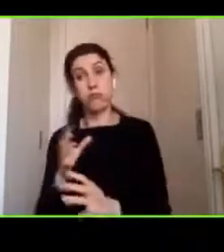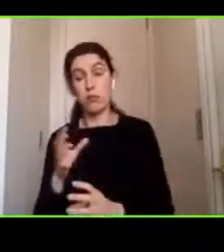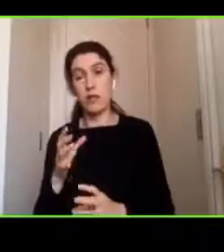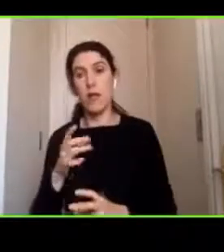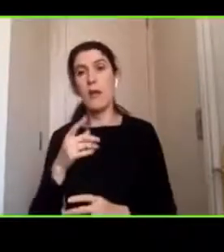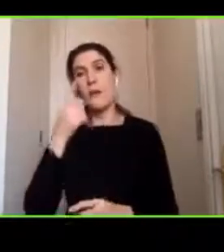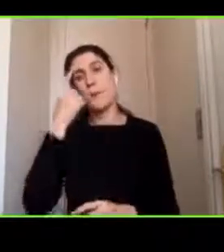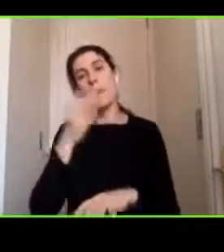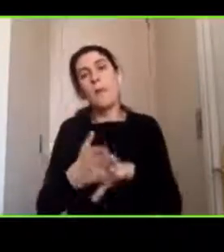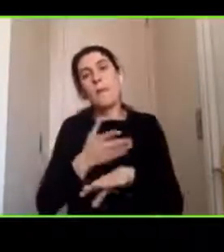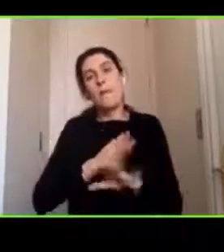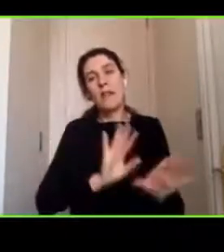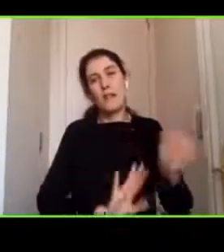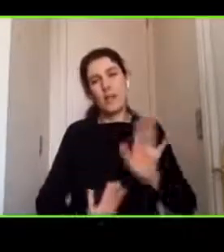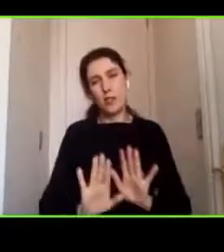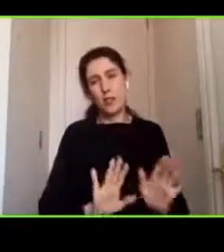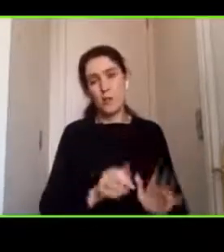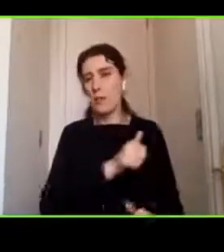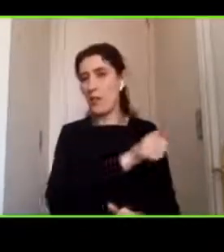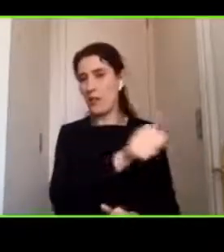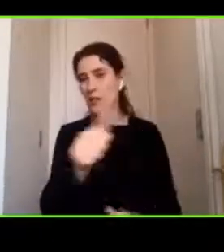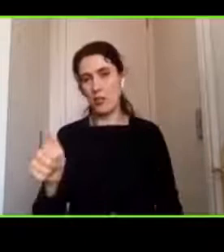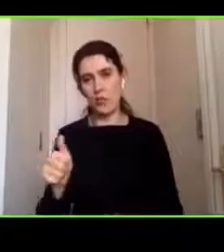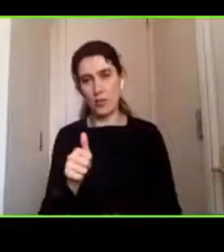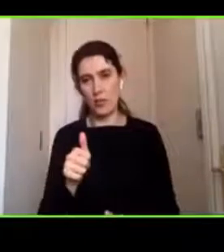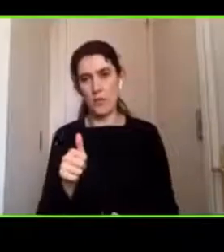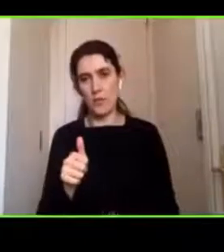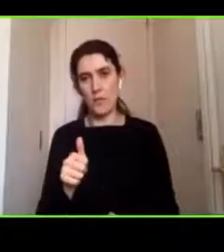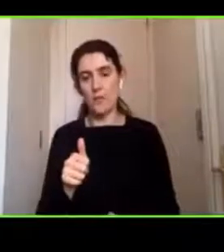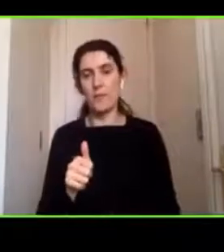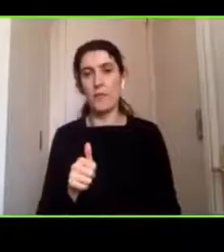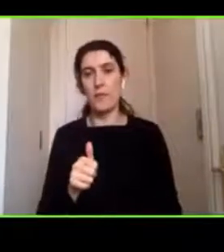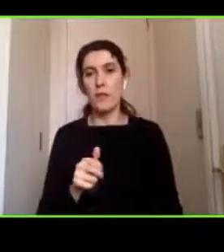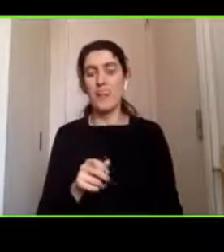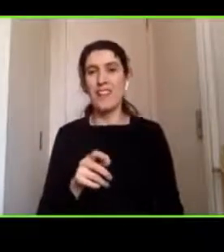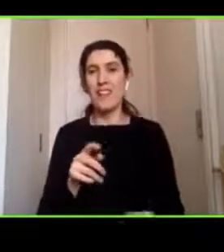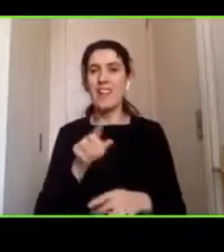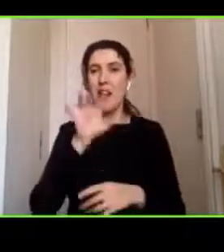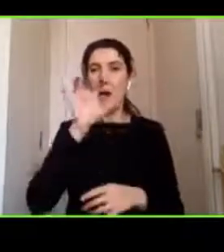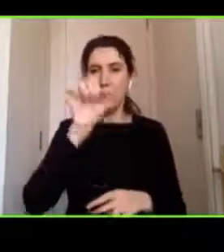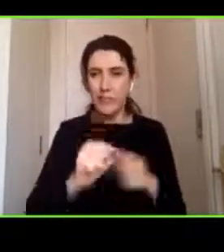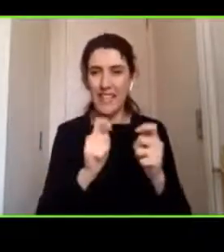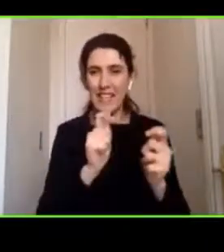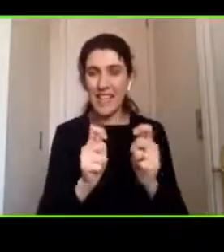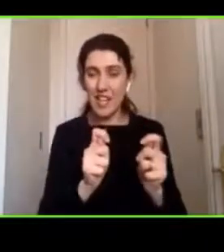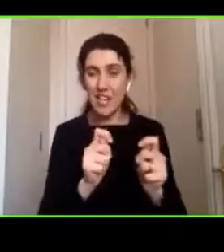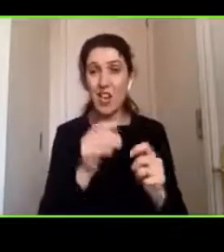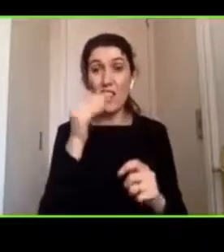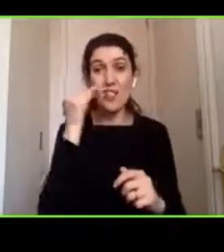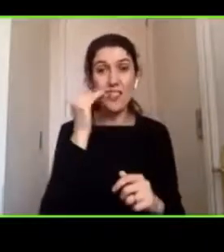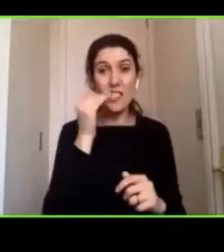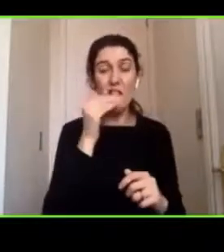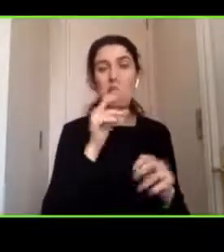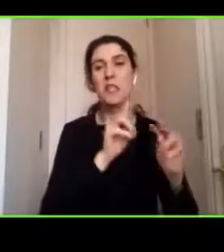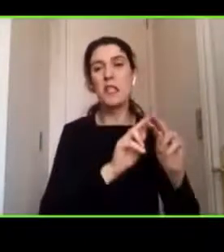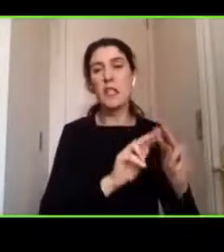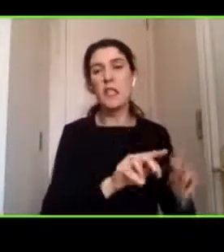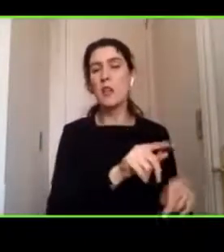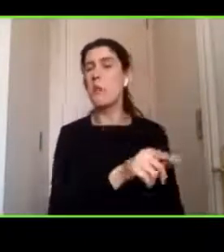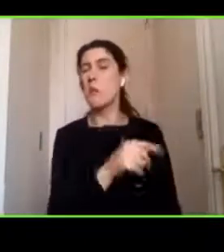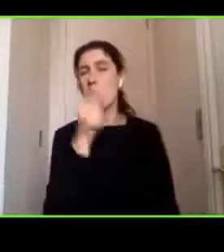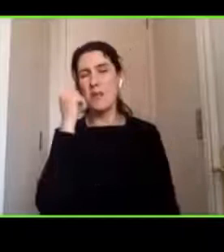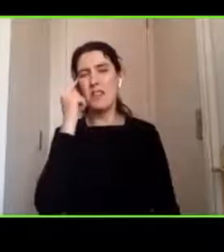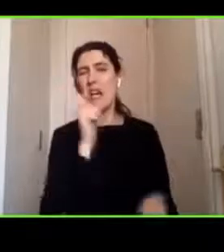efectivamente la percepción va a disminuir en niños más tranquilos pero la verdad que nosotros educamos para